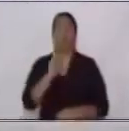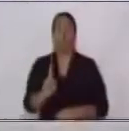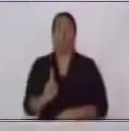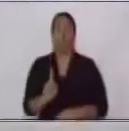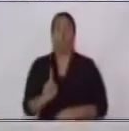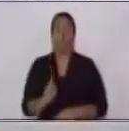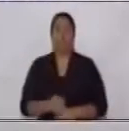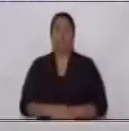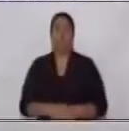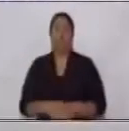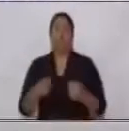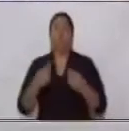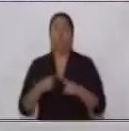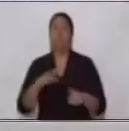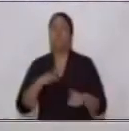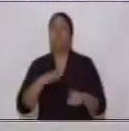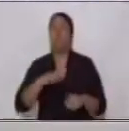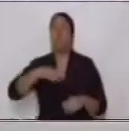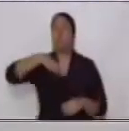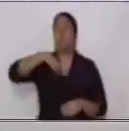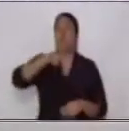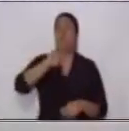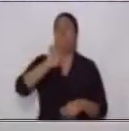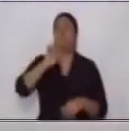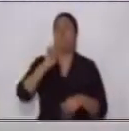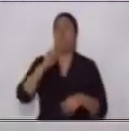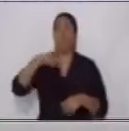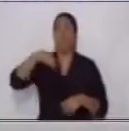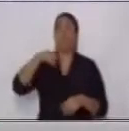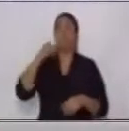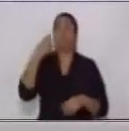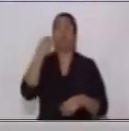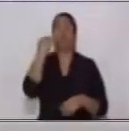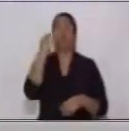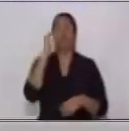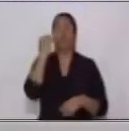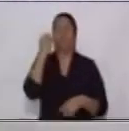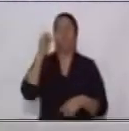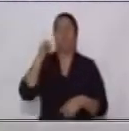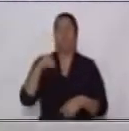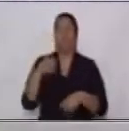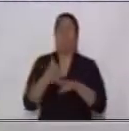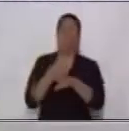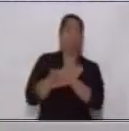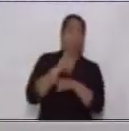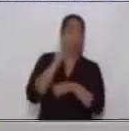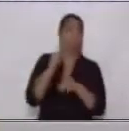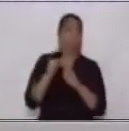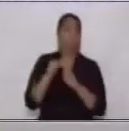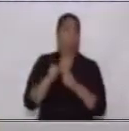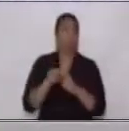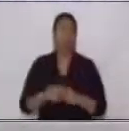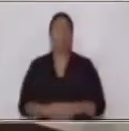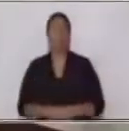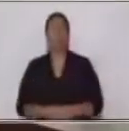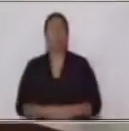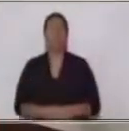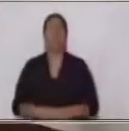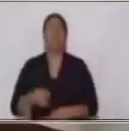agente que comienza por la preposición por. Algo que es importante recordarte es que los verbos en participio son aquellos